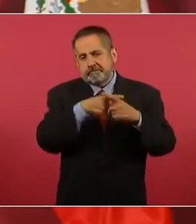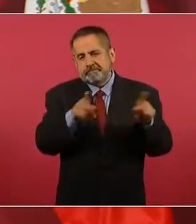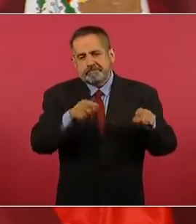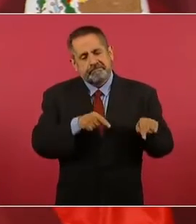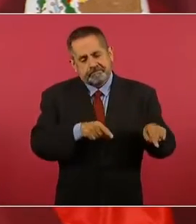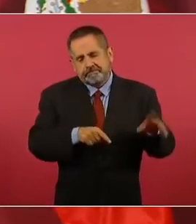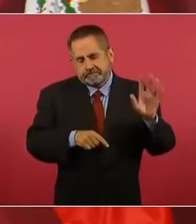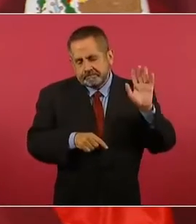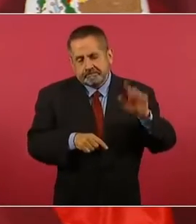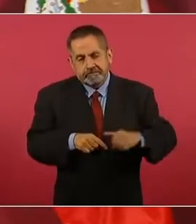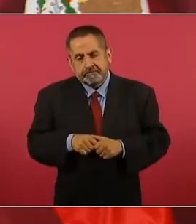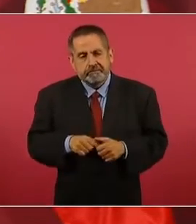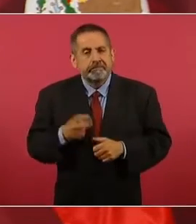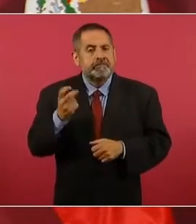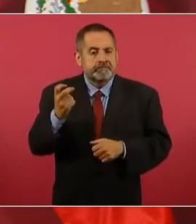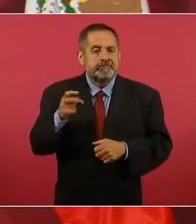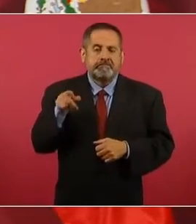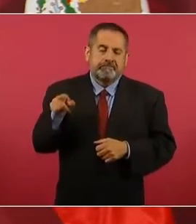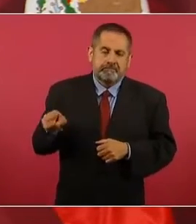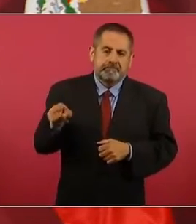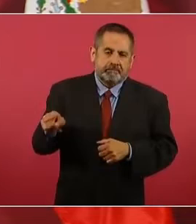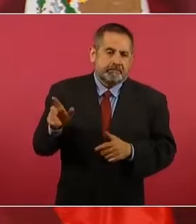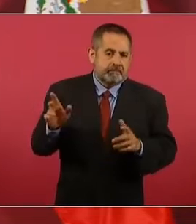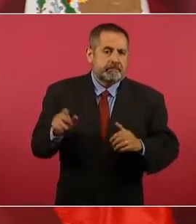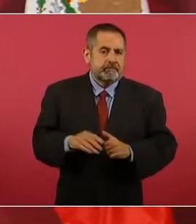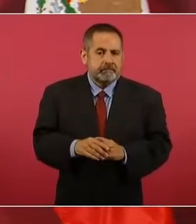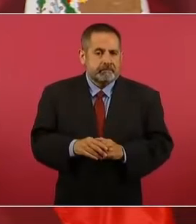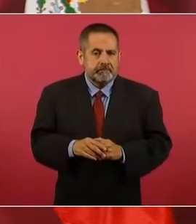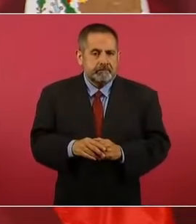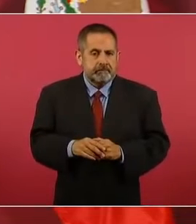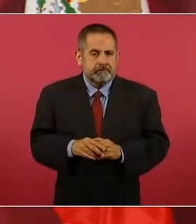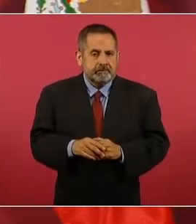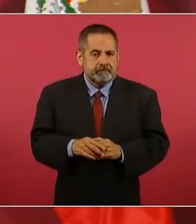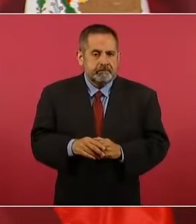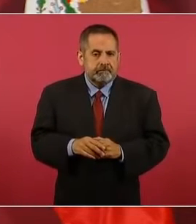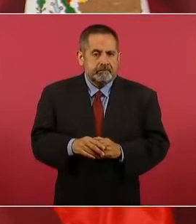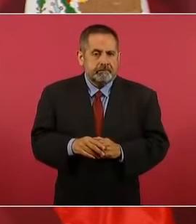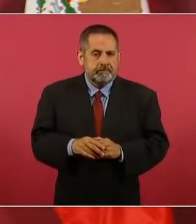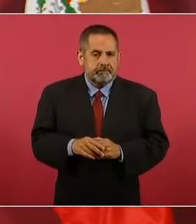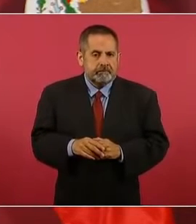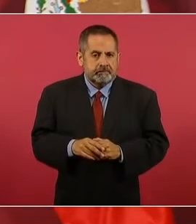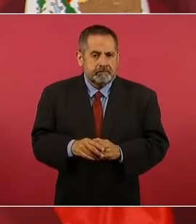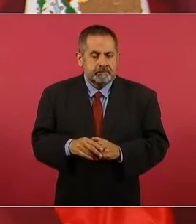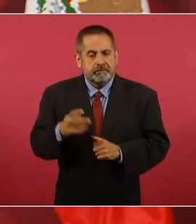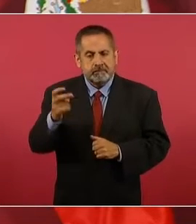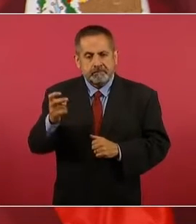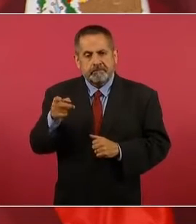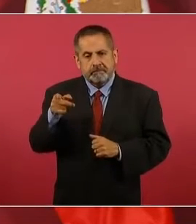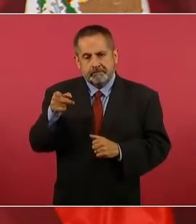y por eso lo